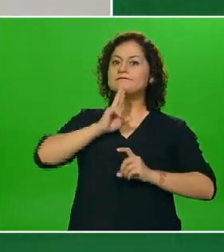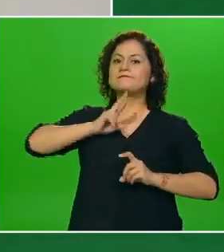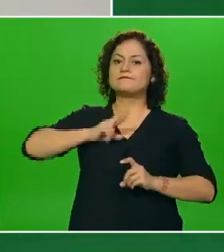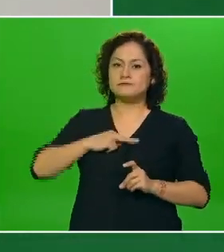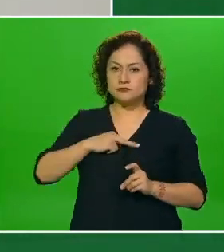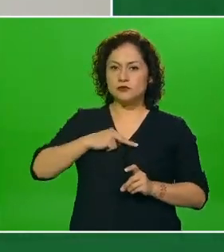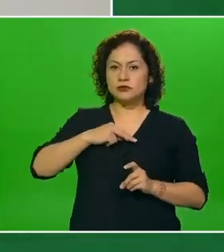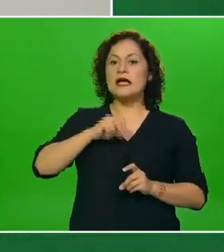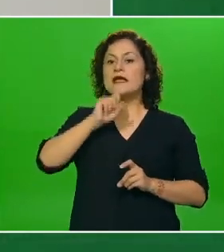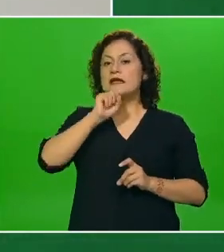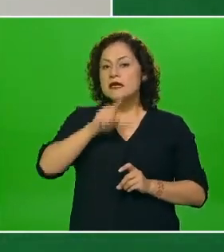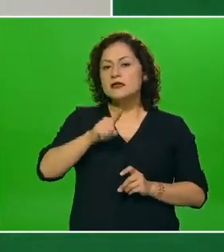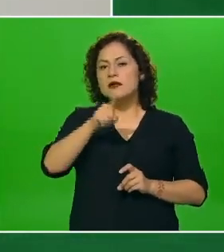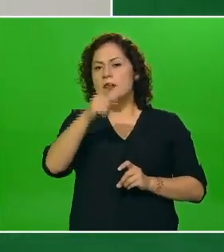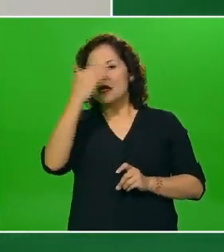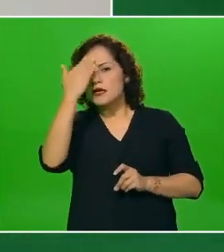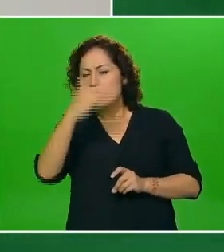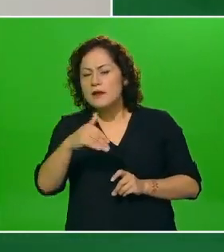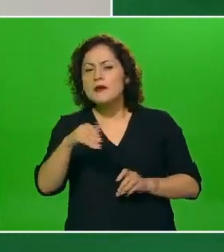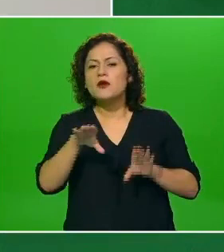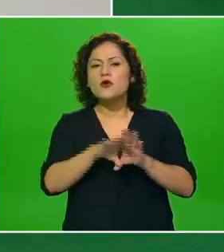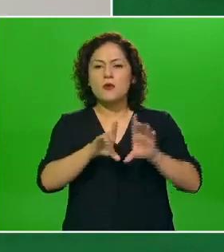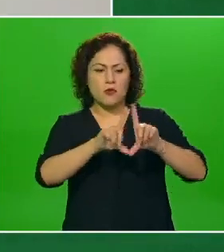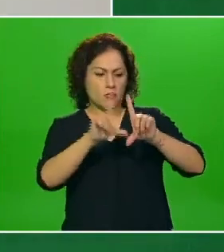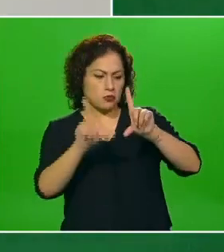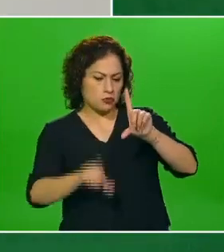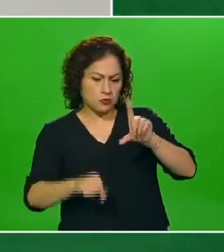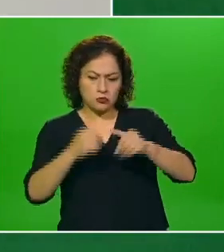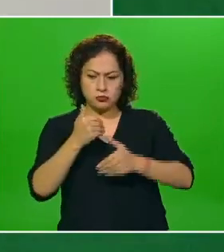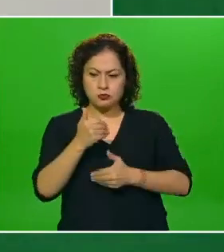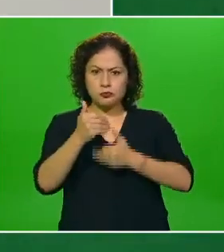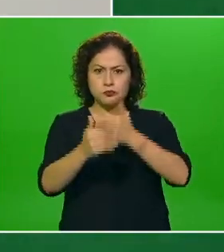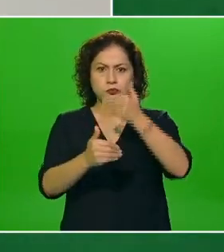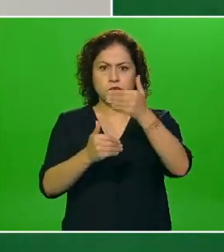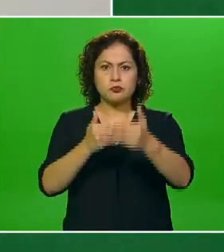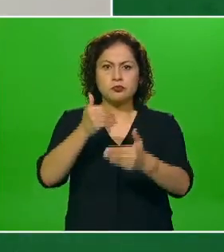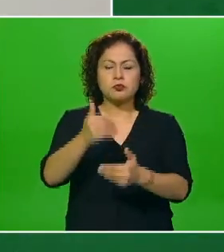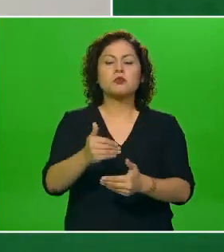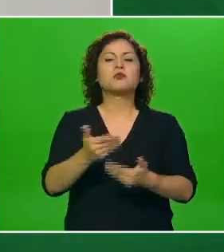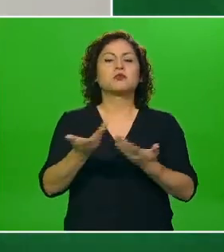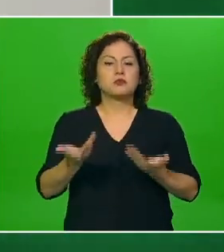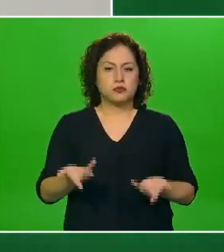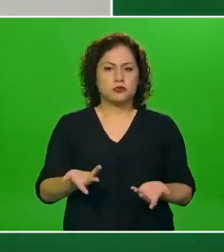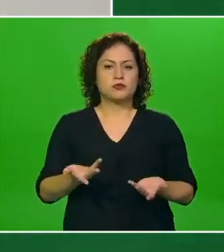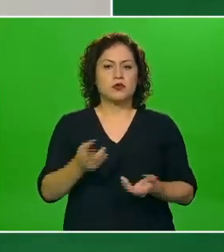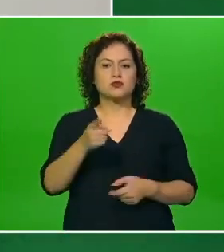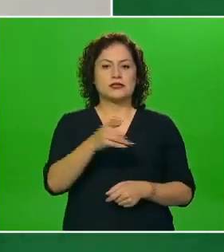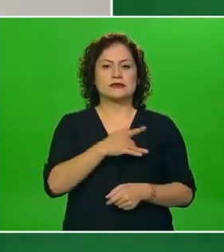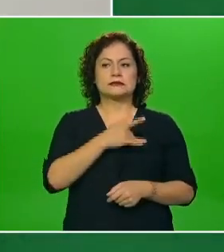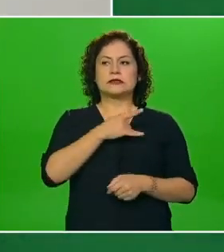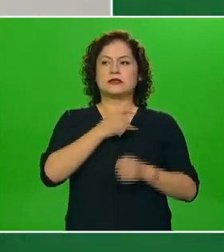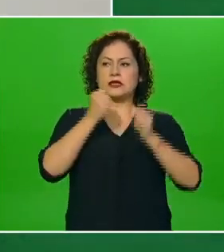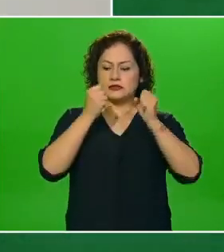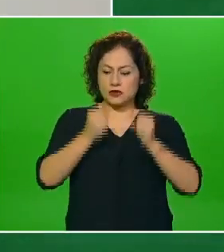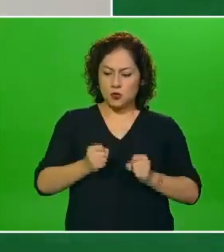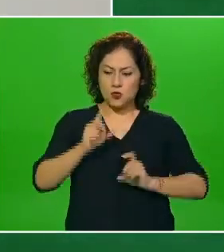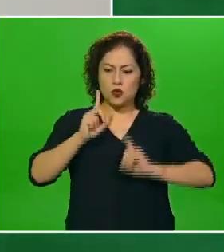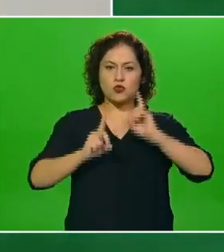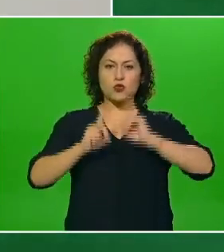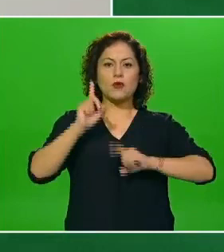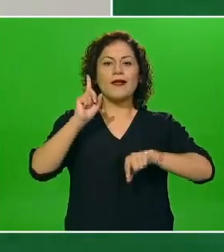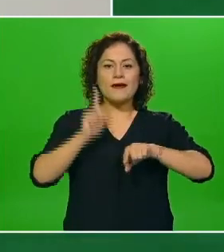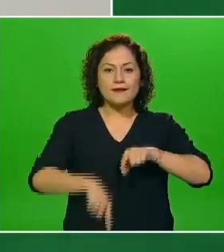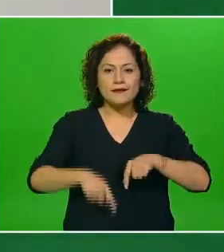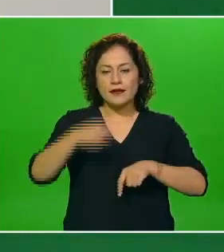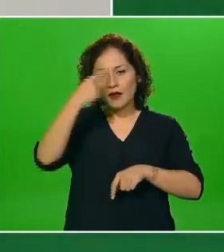el marco de la estrategia nacional de vacunación pero sobre todo o en específico estar seguro y salir de dudas con aquella vacuna